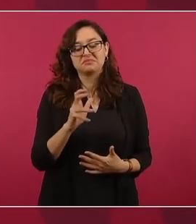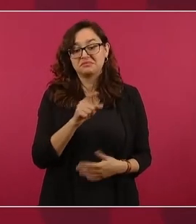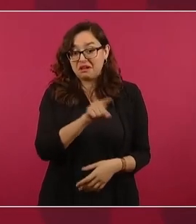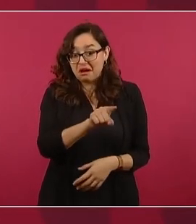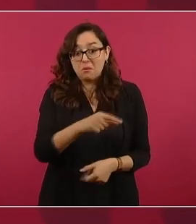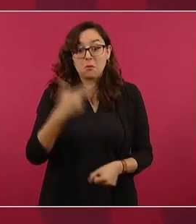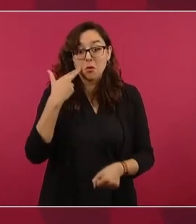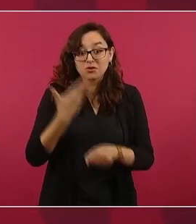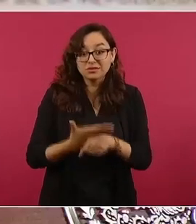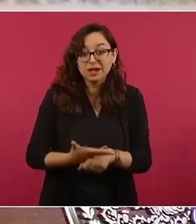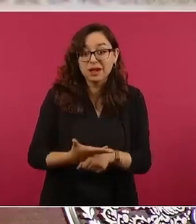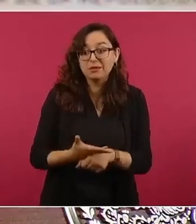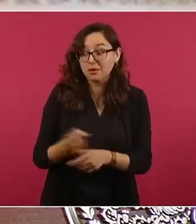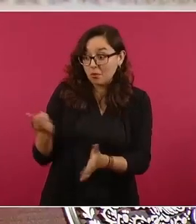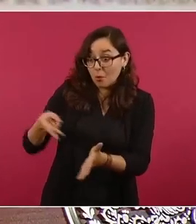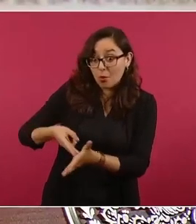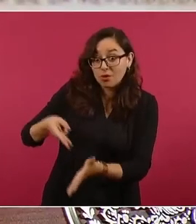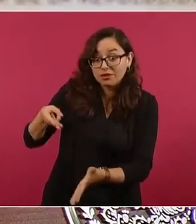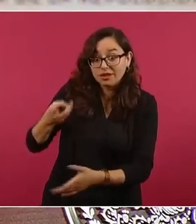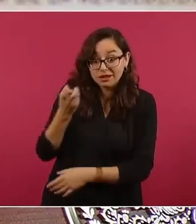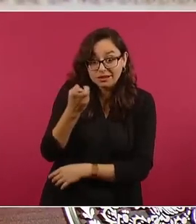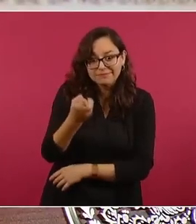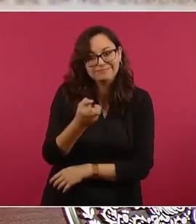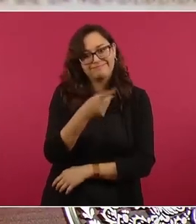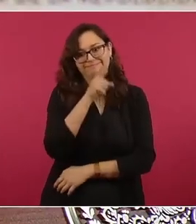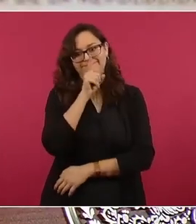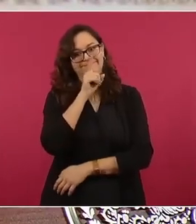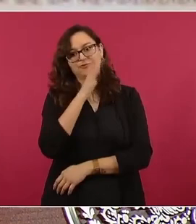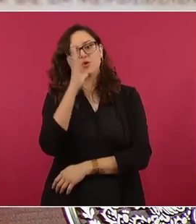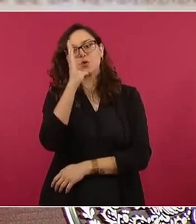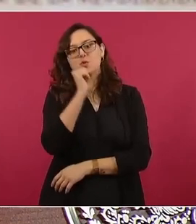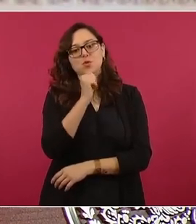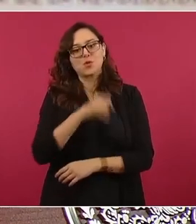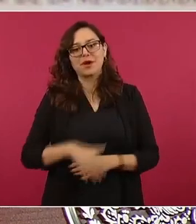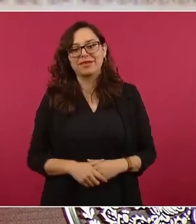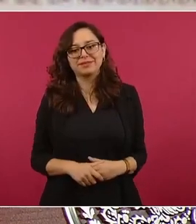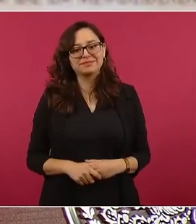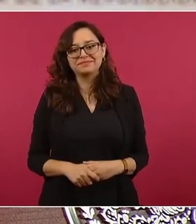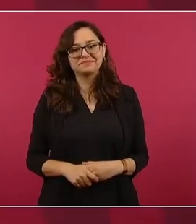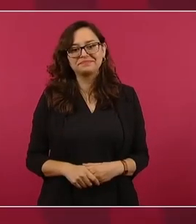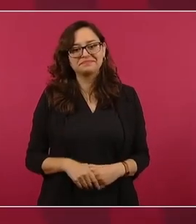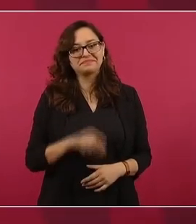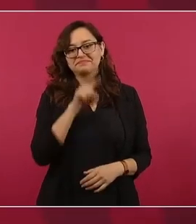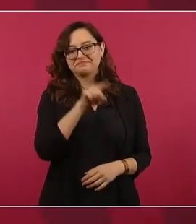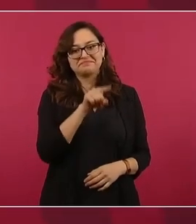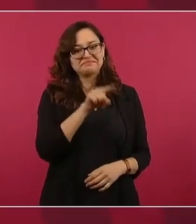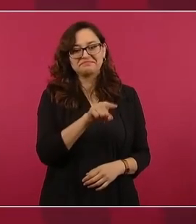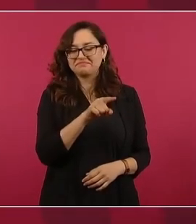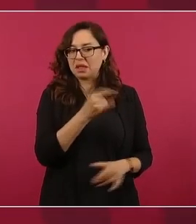multar a un periodista,